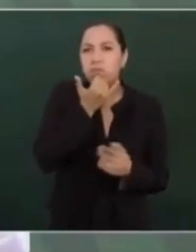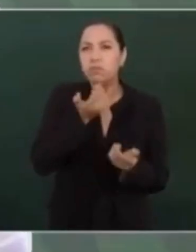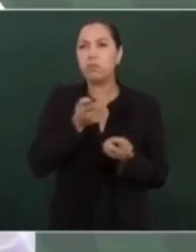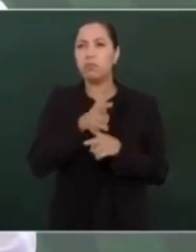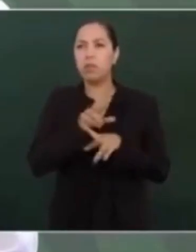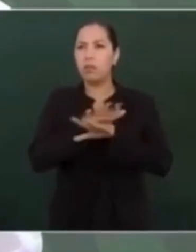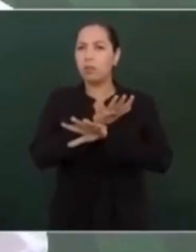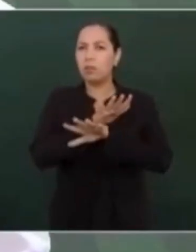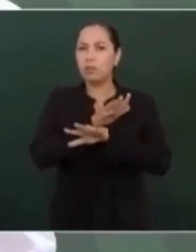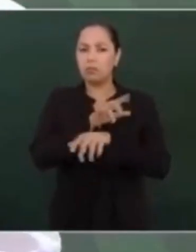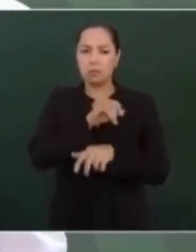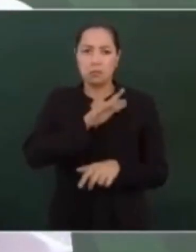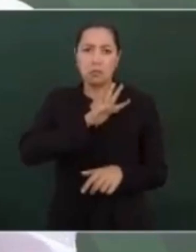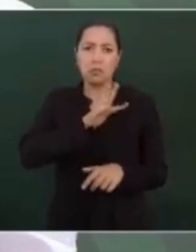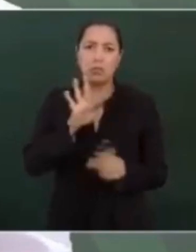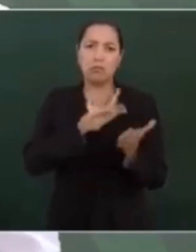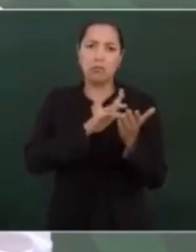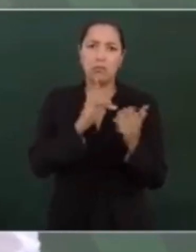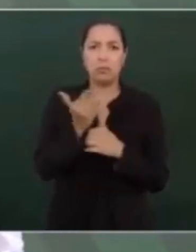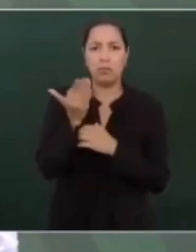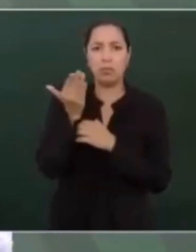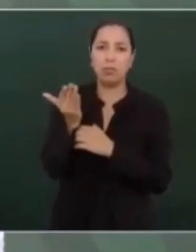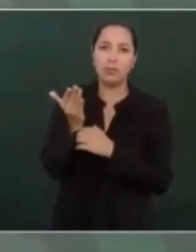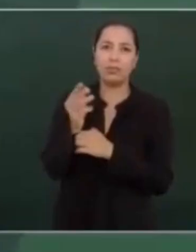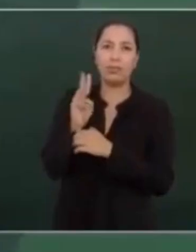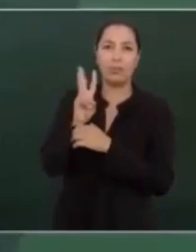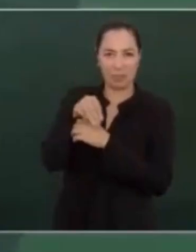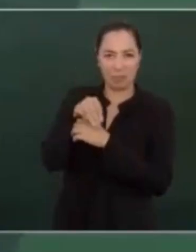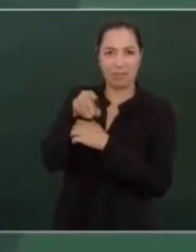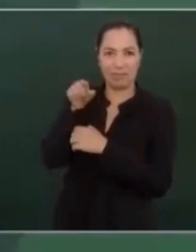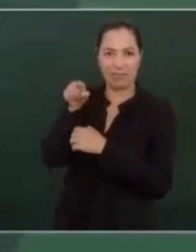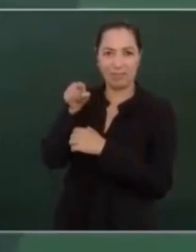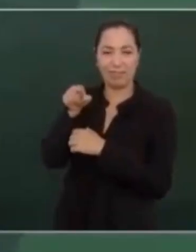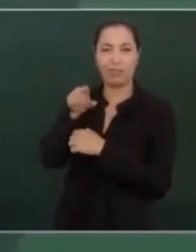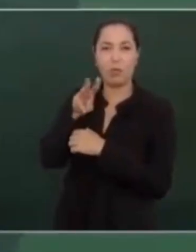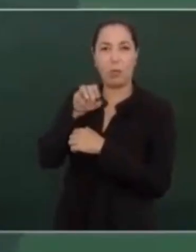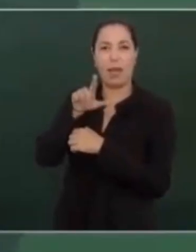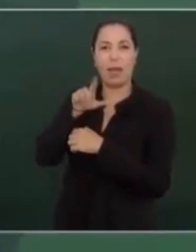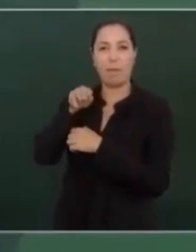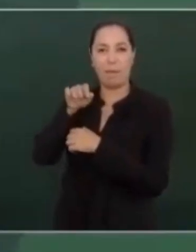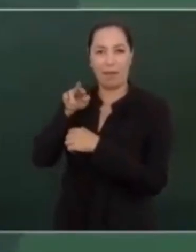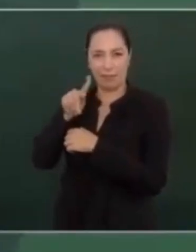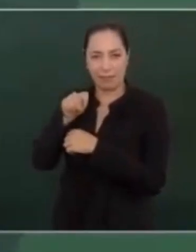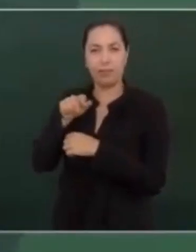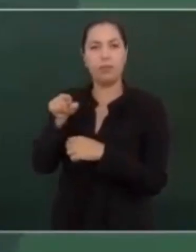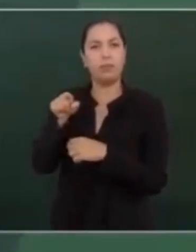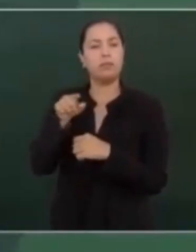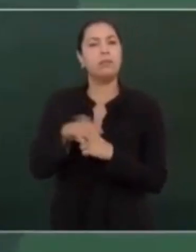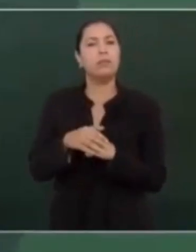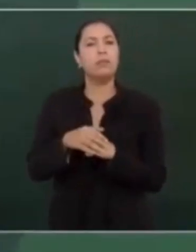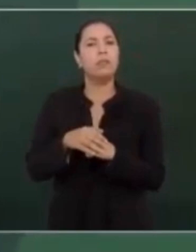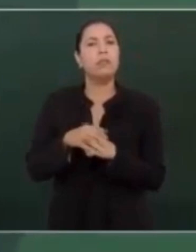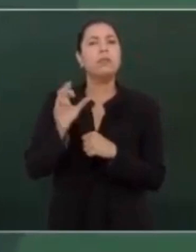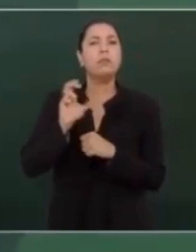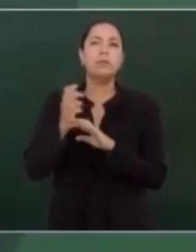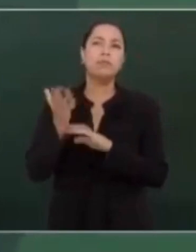Le agradezco a Walmart que llegamos, debían